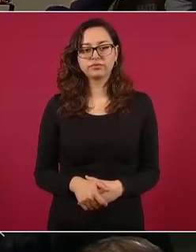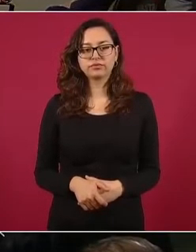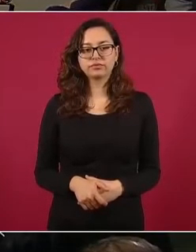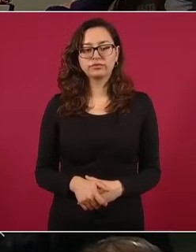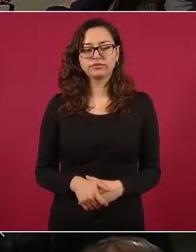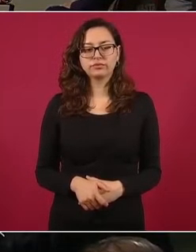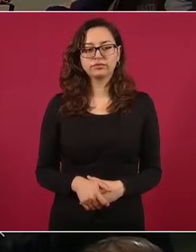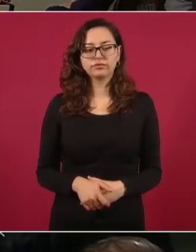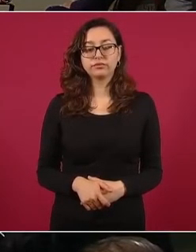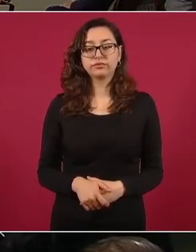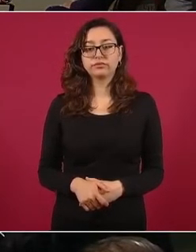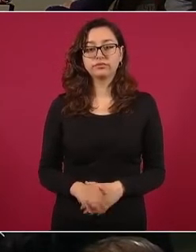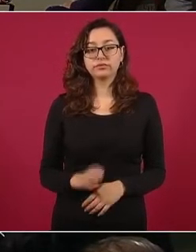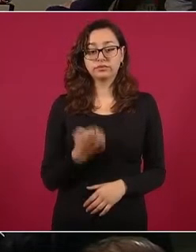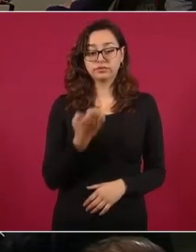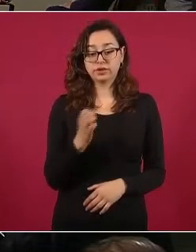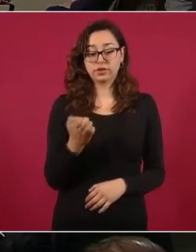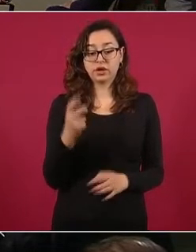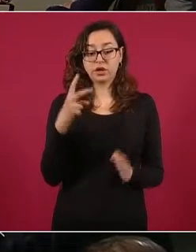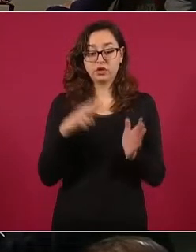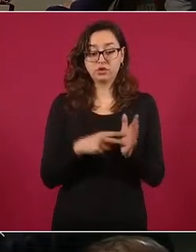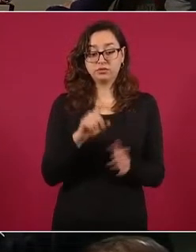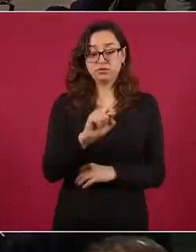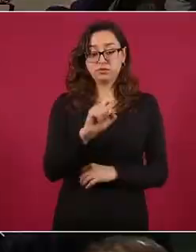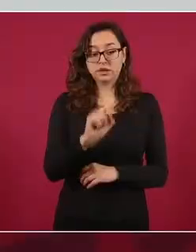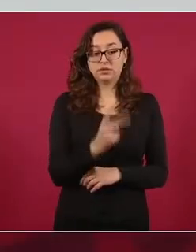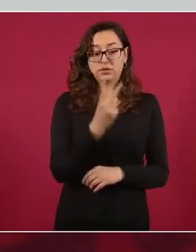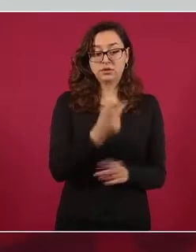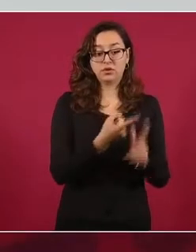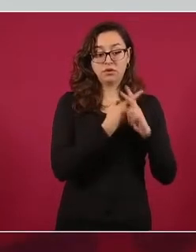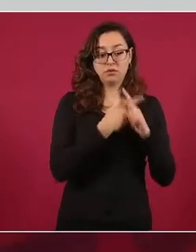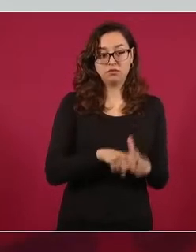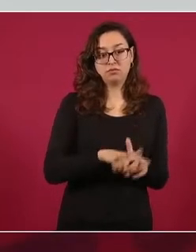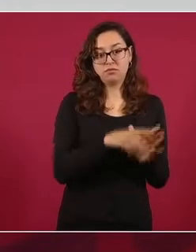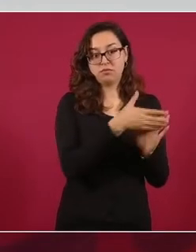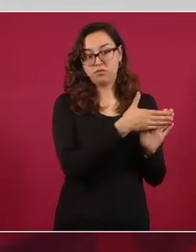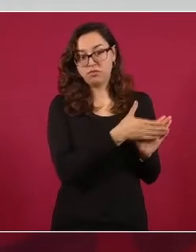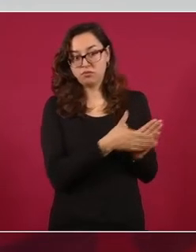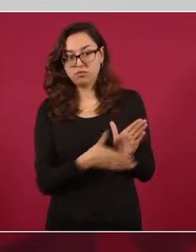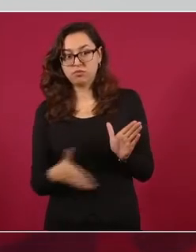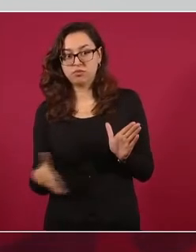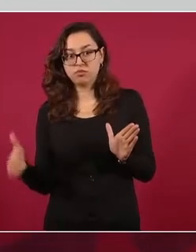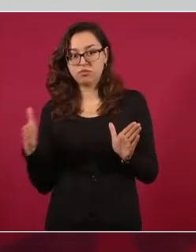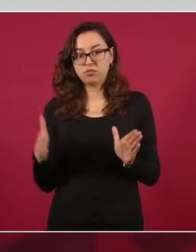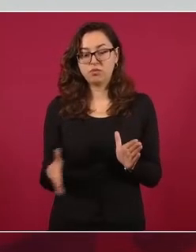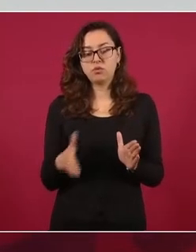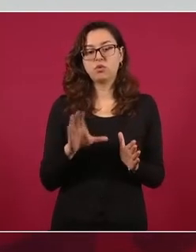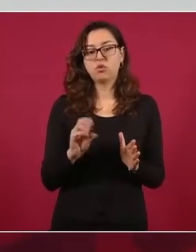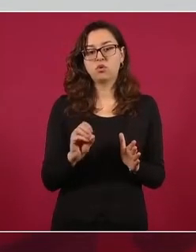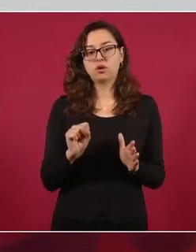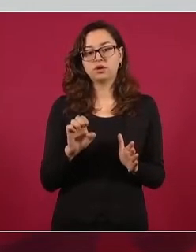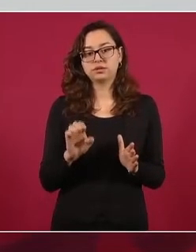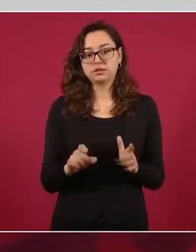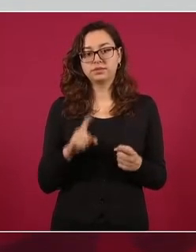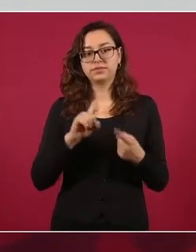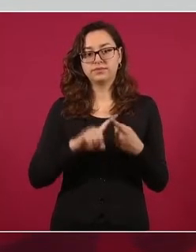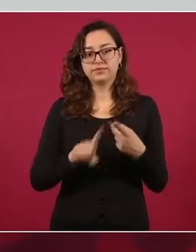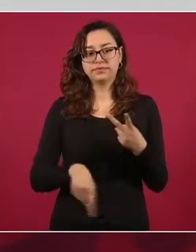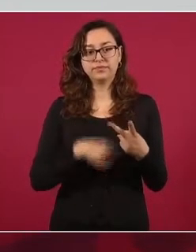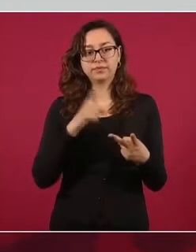lleva a cabo desde enero del presente año, por parte de la Coordinación Nacional Antisecuestros en Cajeme,